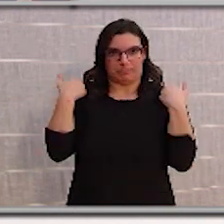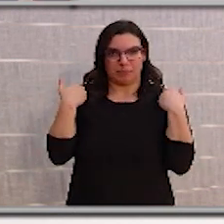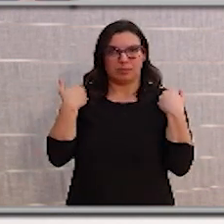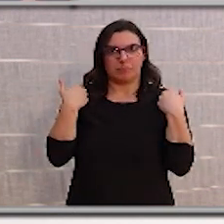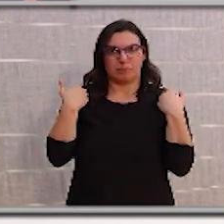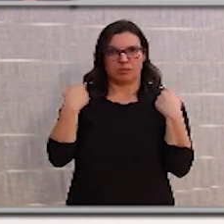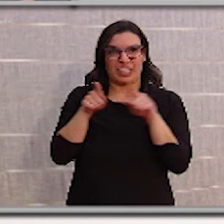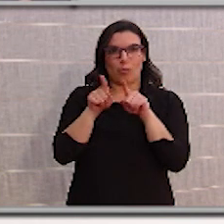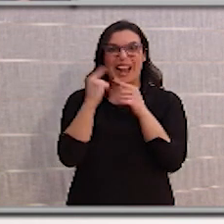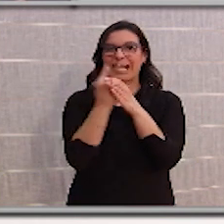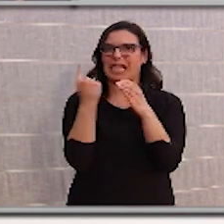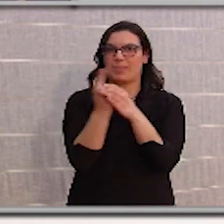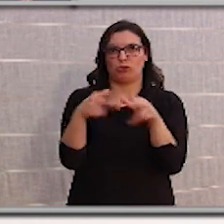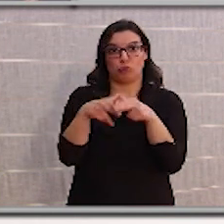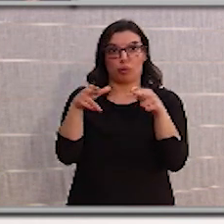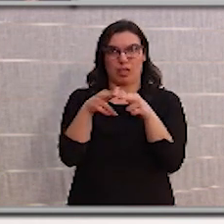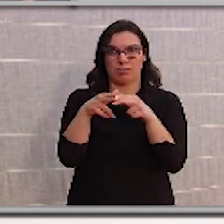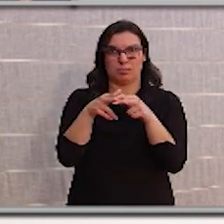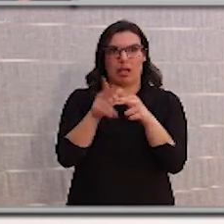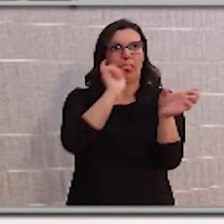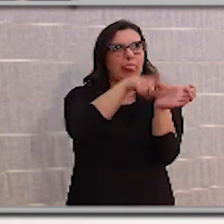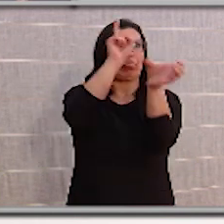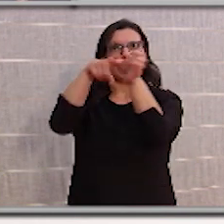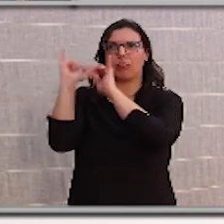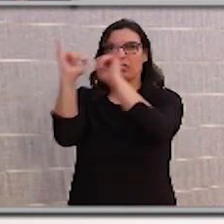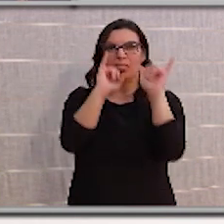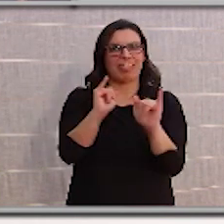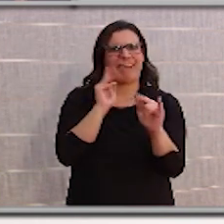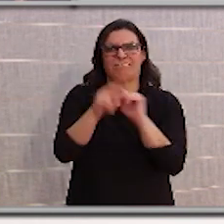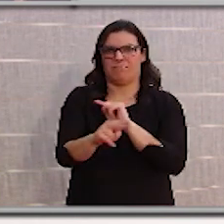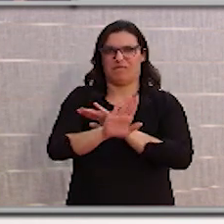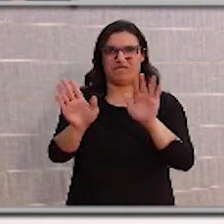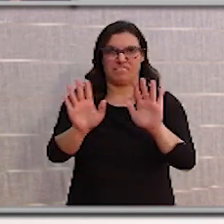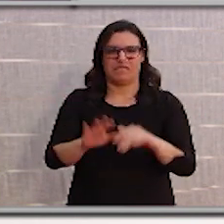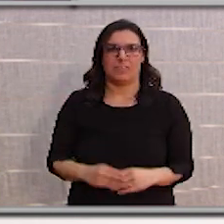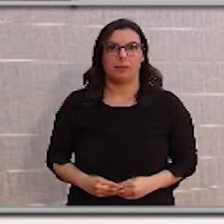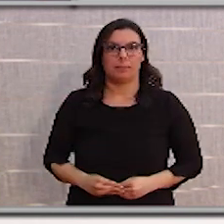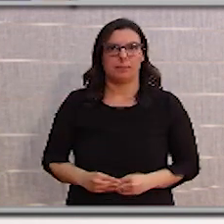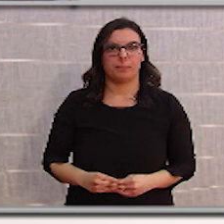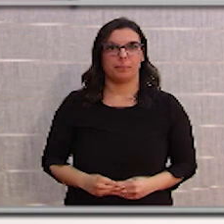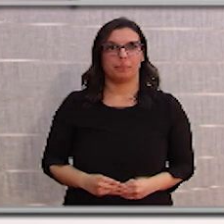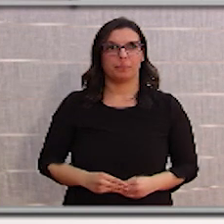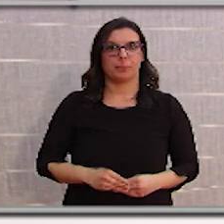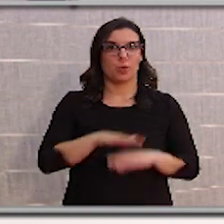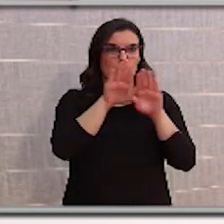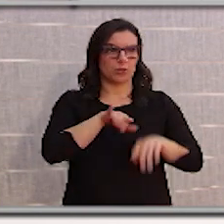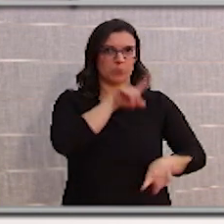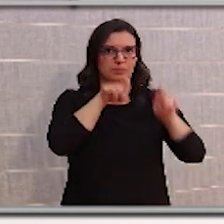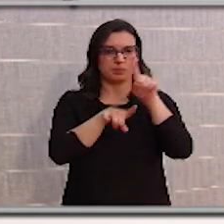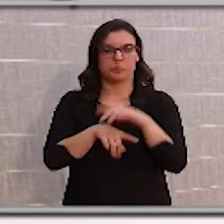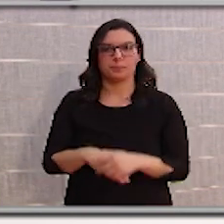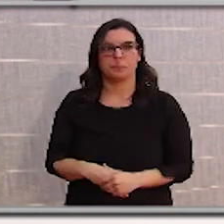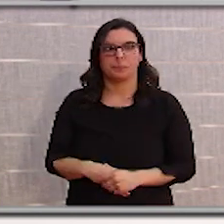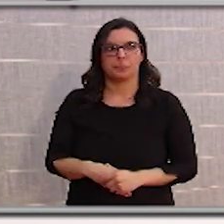social lo que va a frenar la difusión del virus. La última, si os parece. Sí, vale.